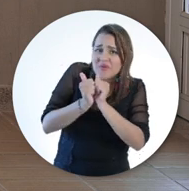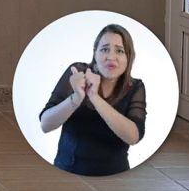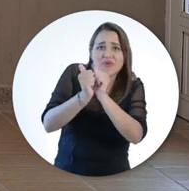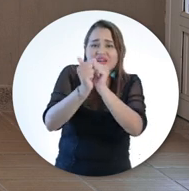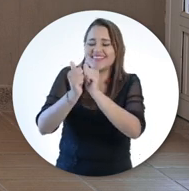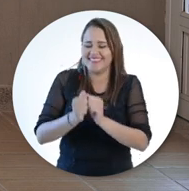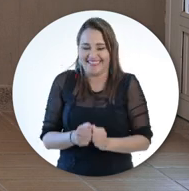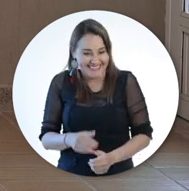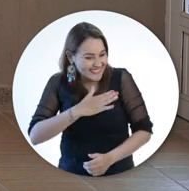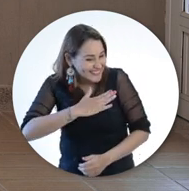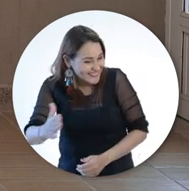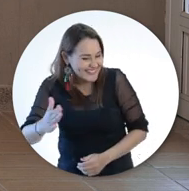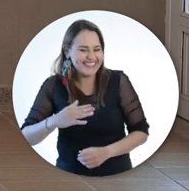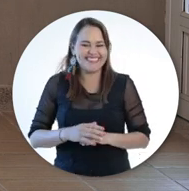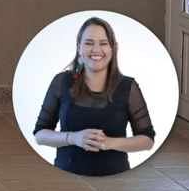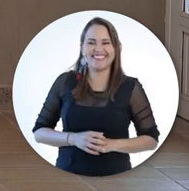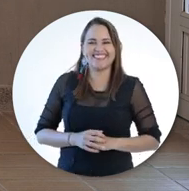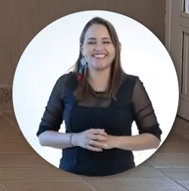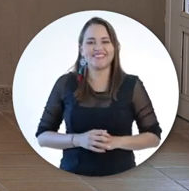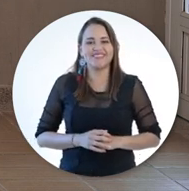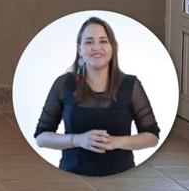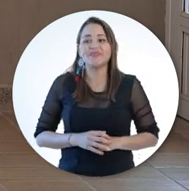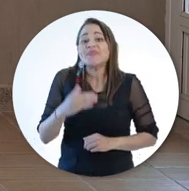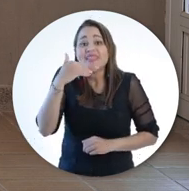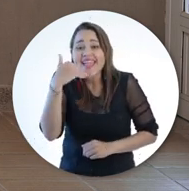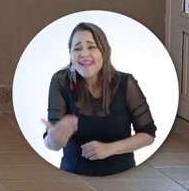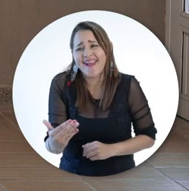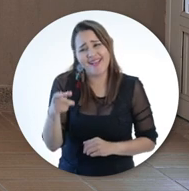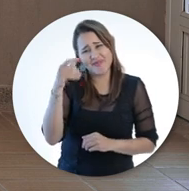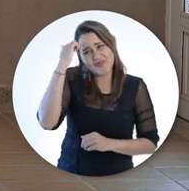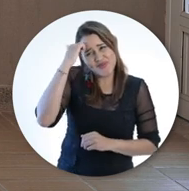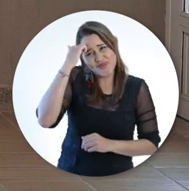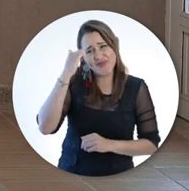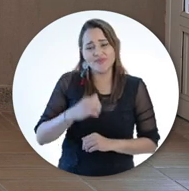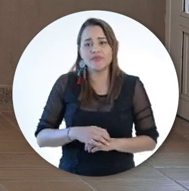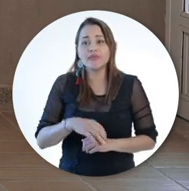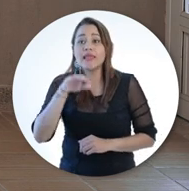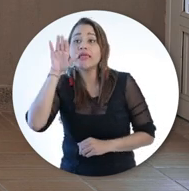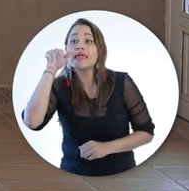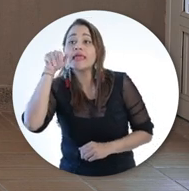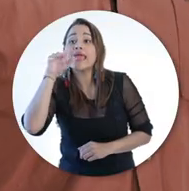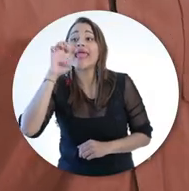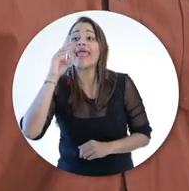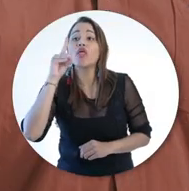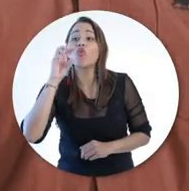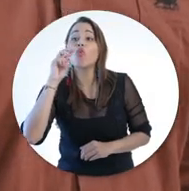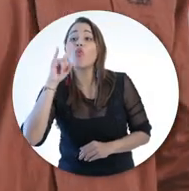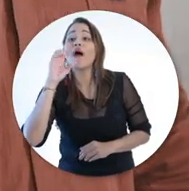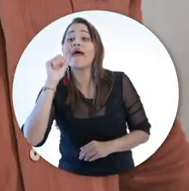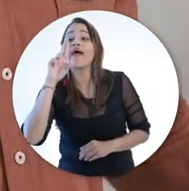profesor Disfruta tu estadía Muchas gracias, profe Señor Eduardo